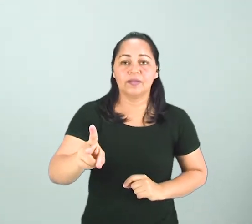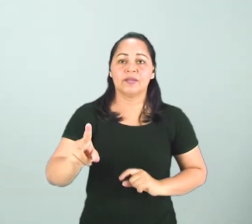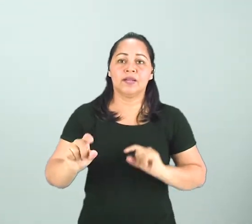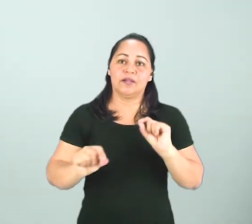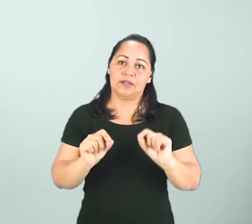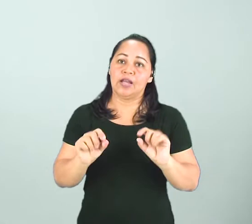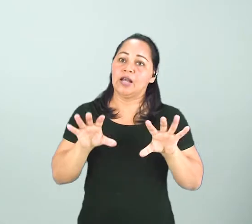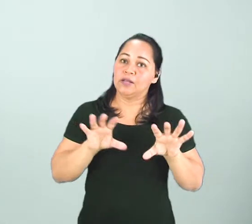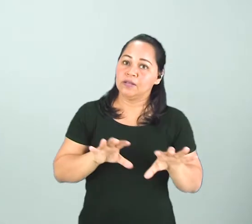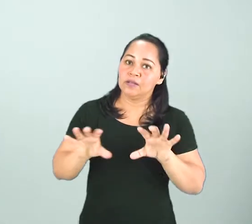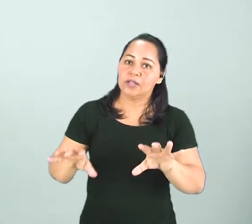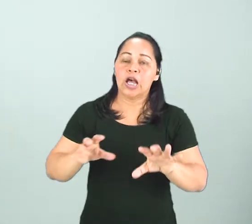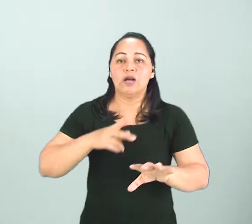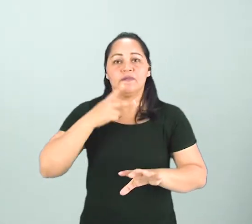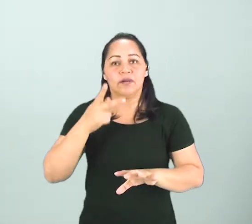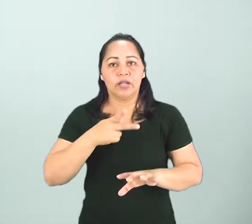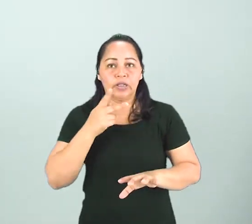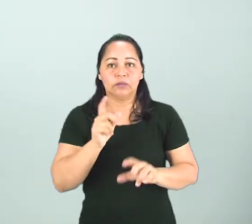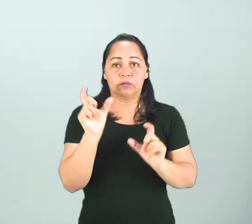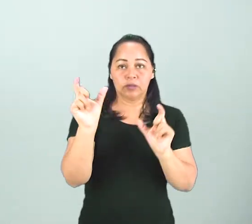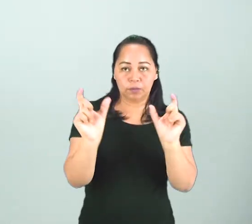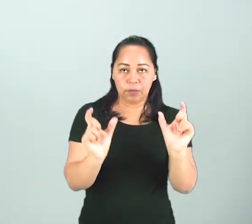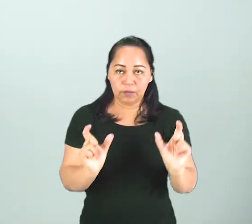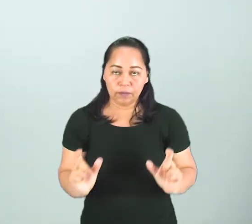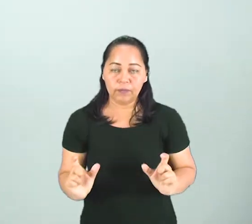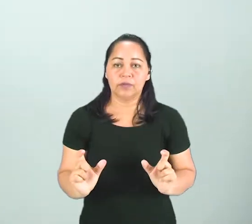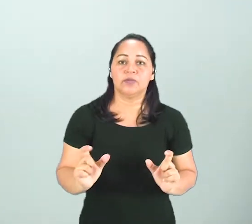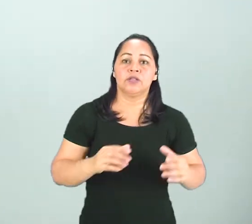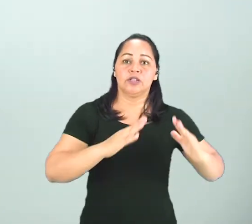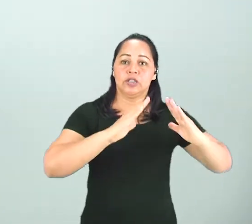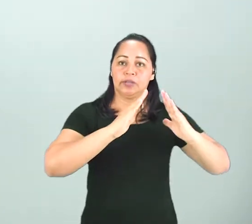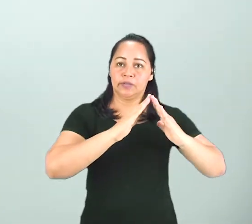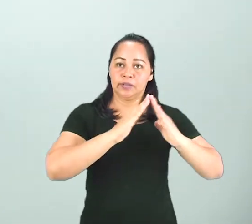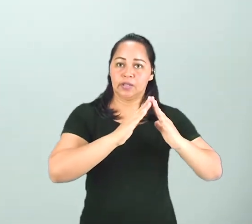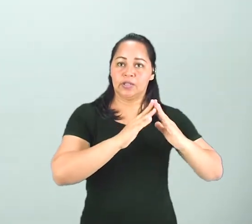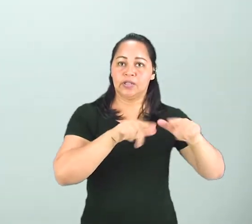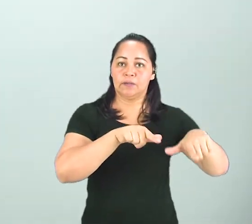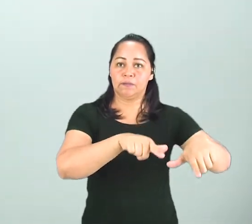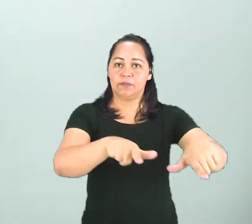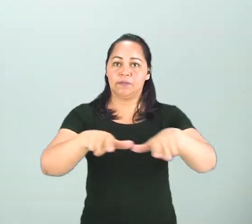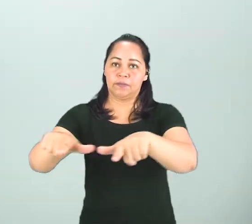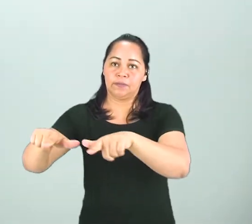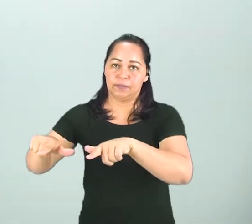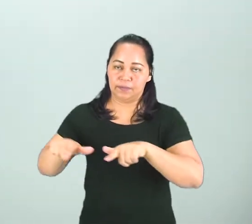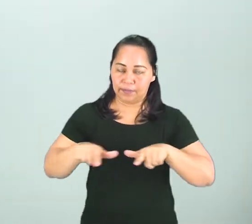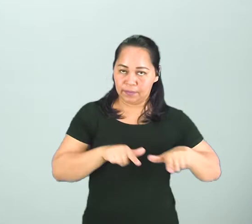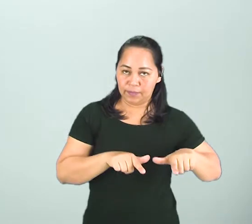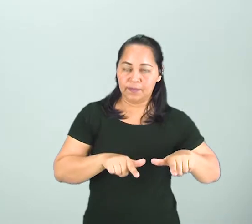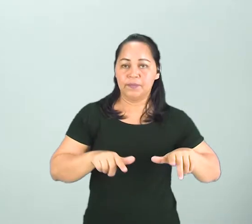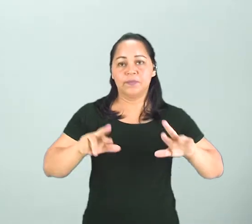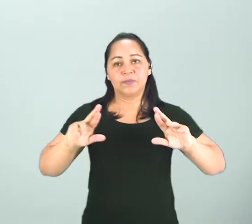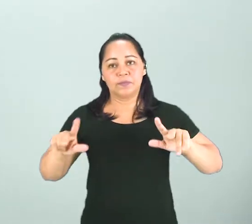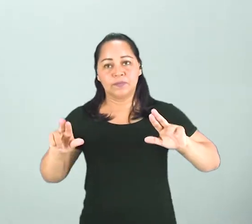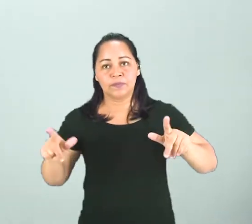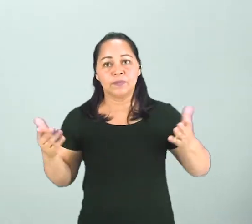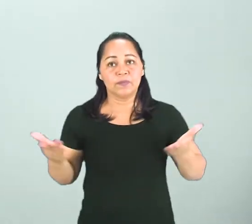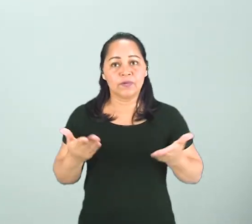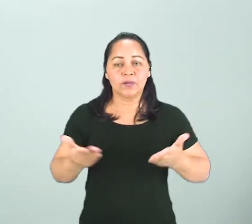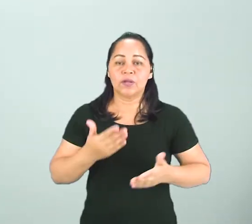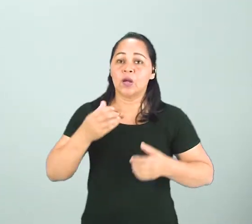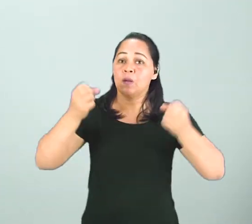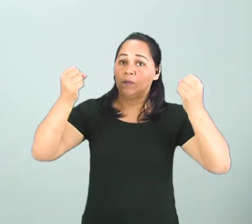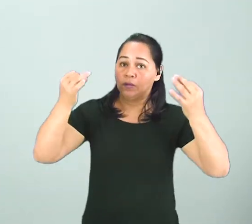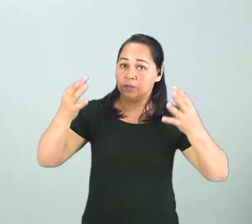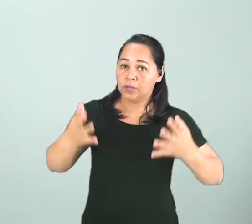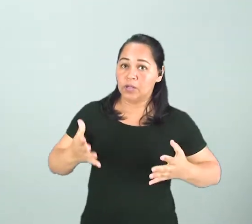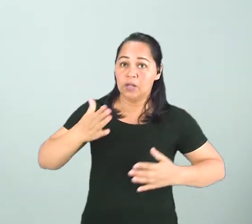este ritmo, hablando de casa, ¿está bien? Pero vamos a hacer algunas diferenciaciones. Por esto, hoy yo puedo decir que